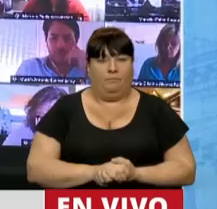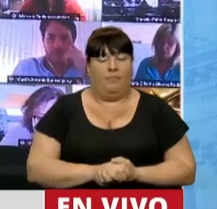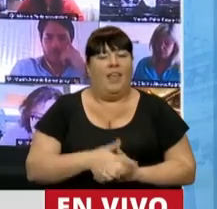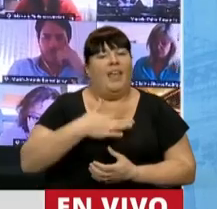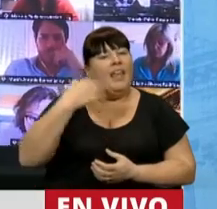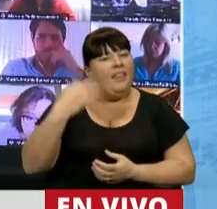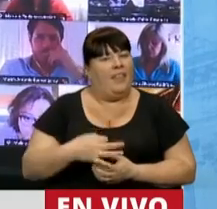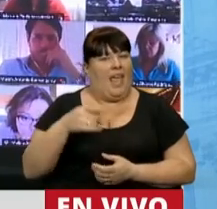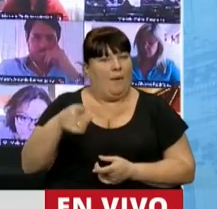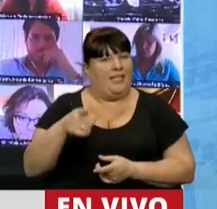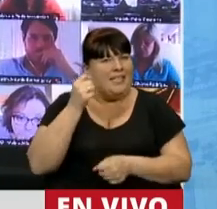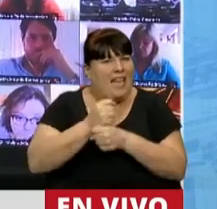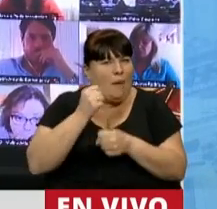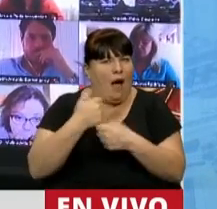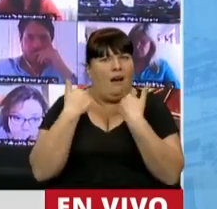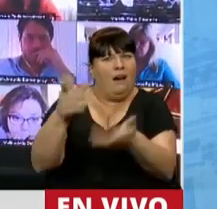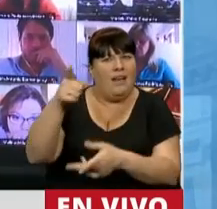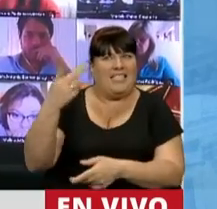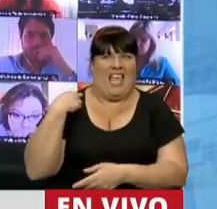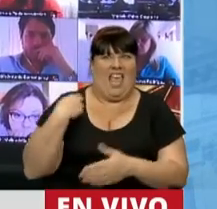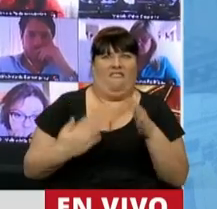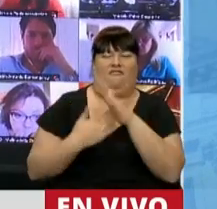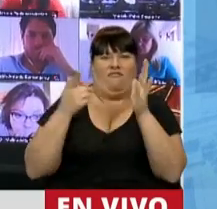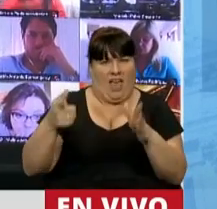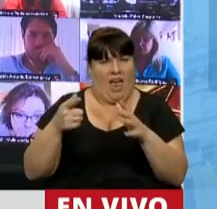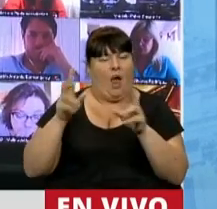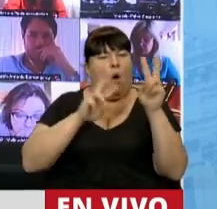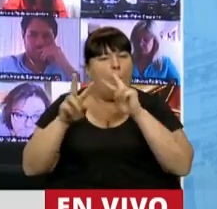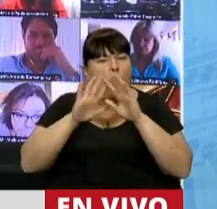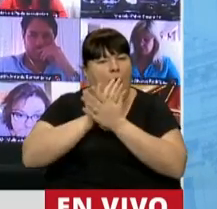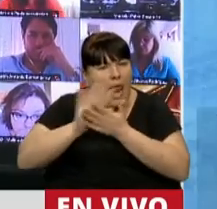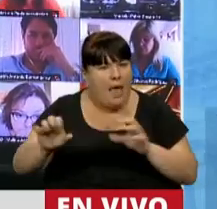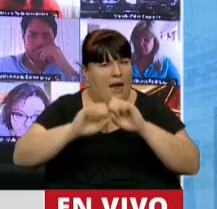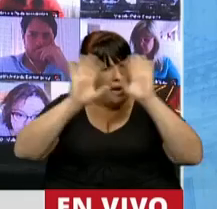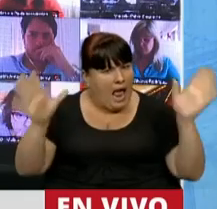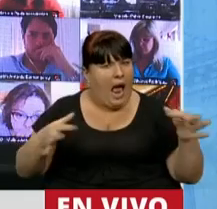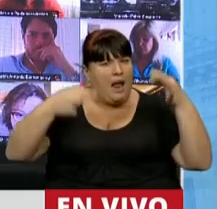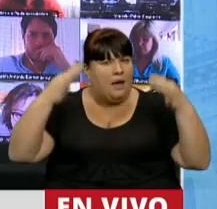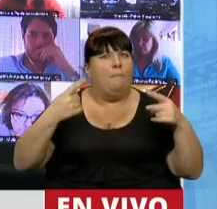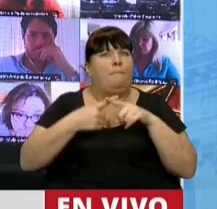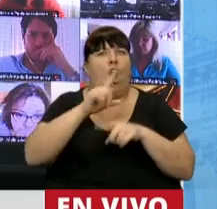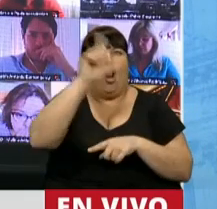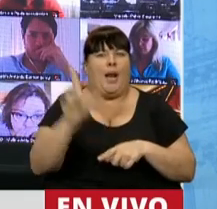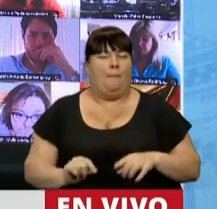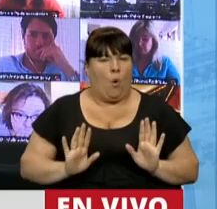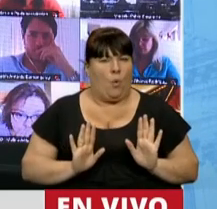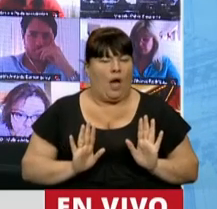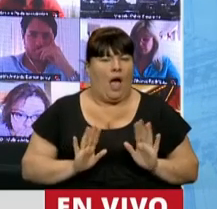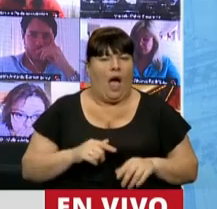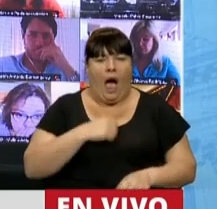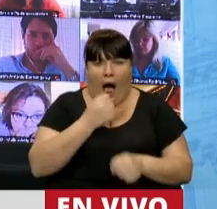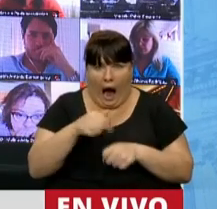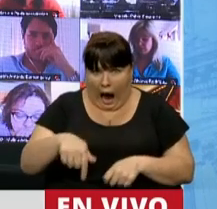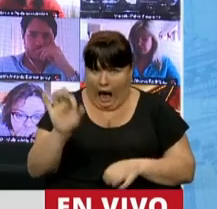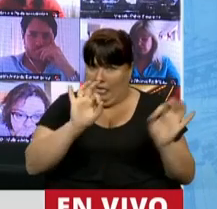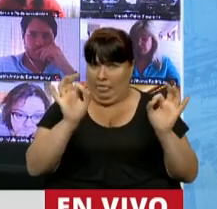ejerza esta función que le hemos dado, con ecuanimidad, con transparencia y con criterio republicano. No lo ha hecho en